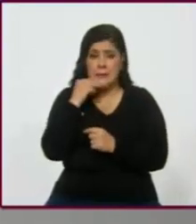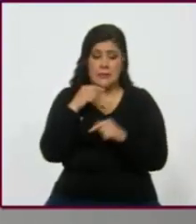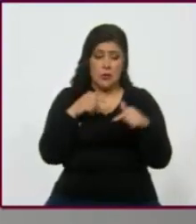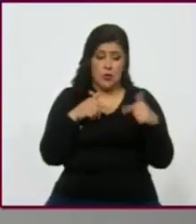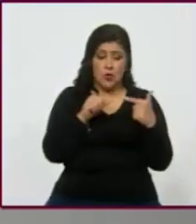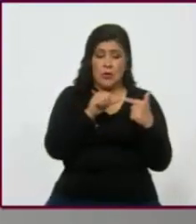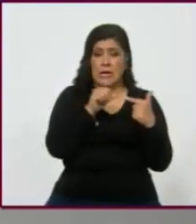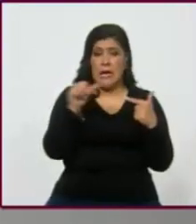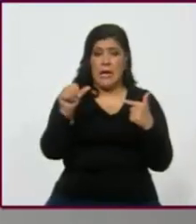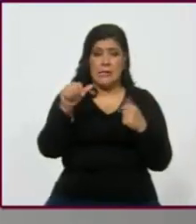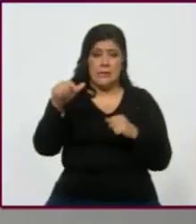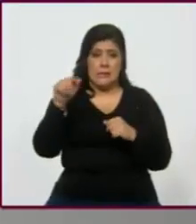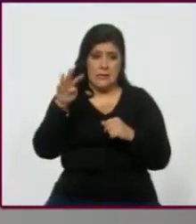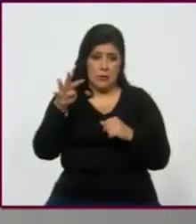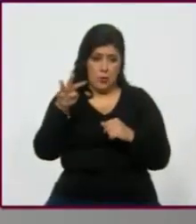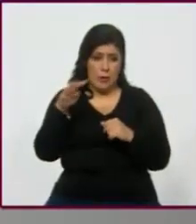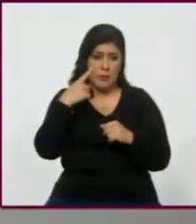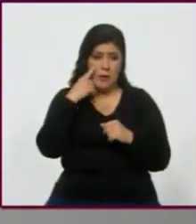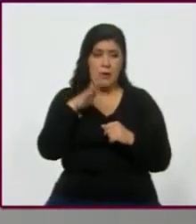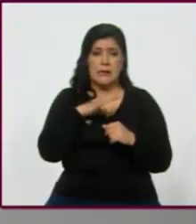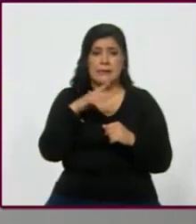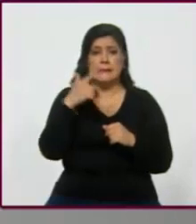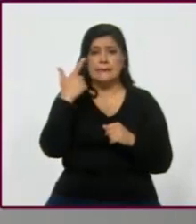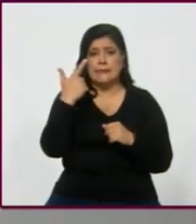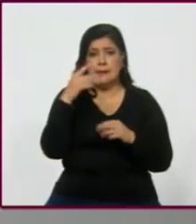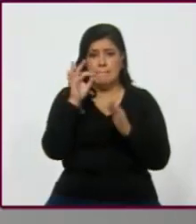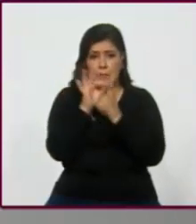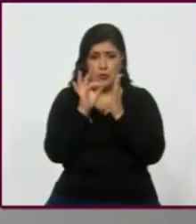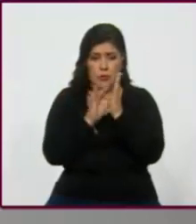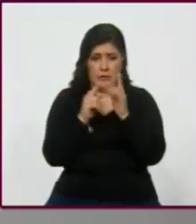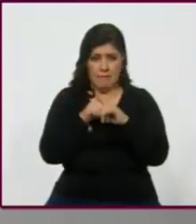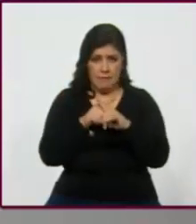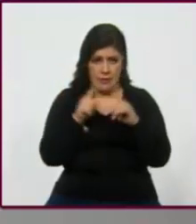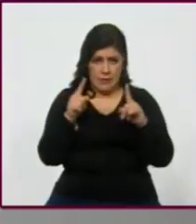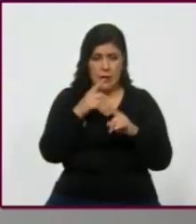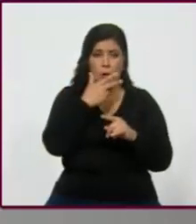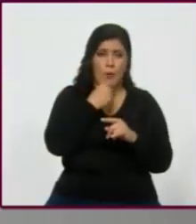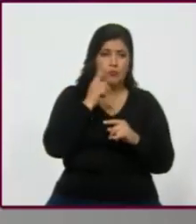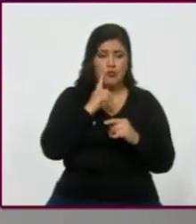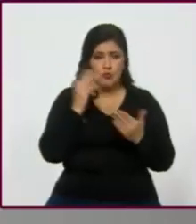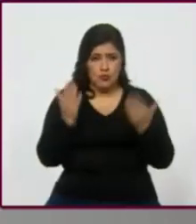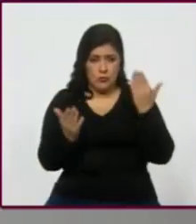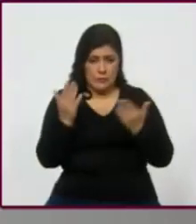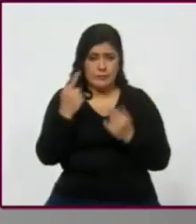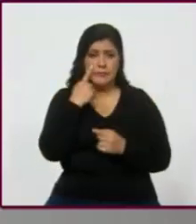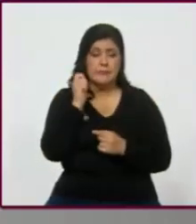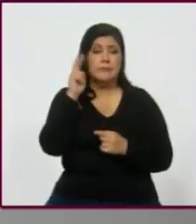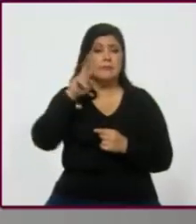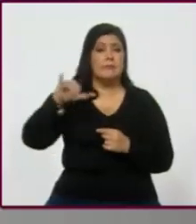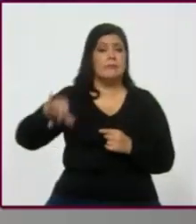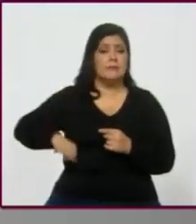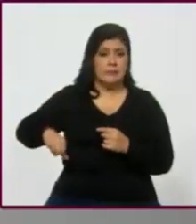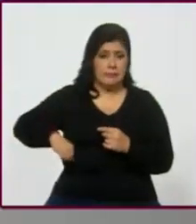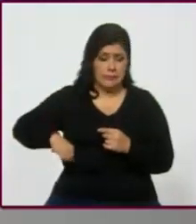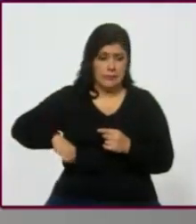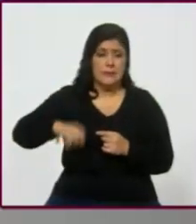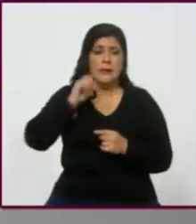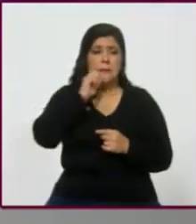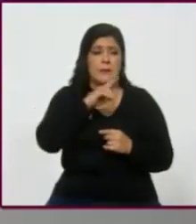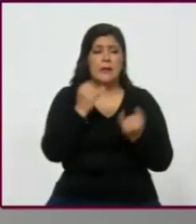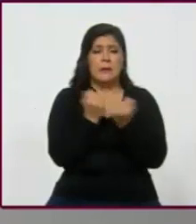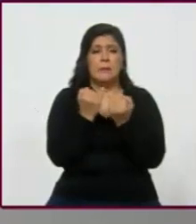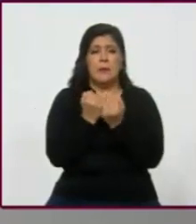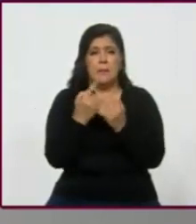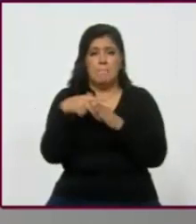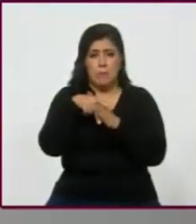a 19, ¿no? O sea, son siete puntos de diferencia. Y es interesante que también en el caso del Bronco